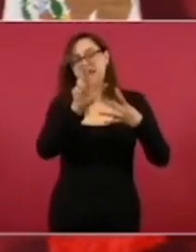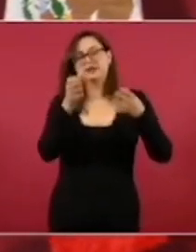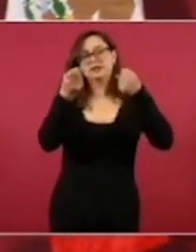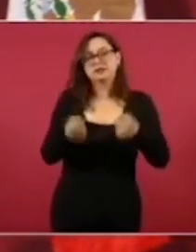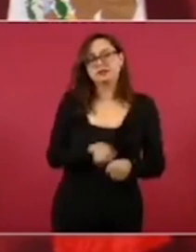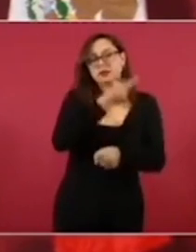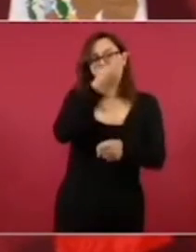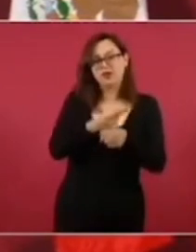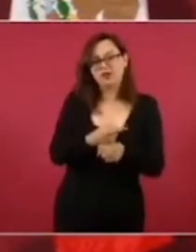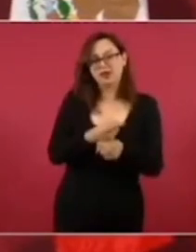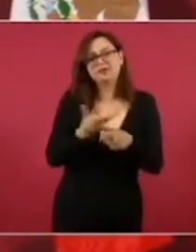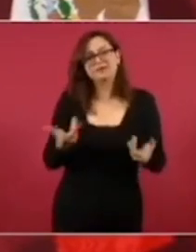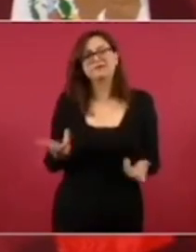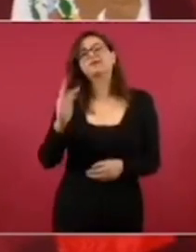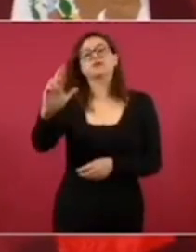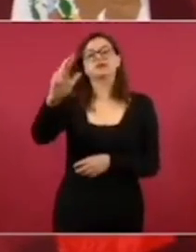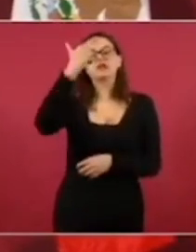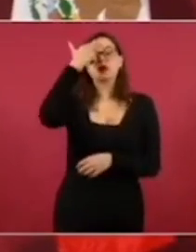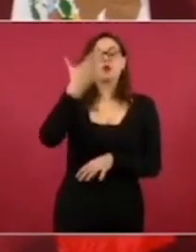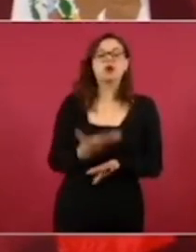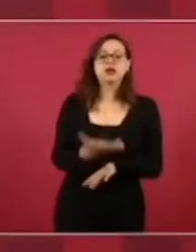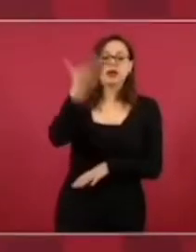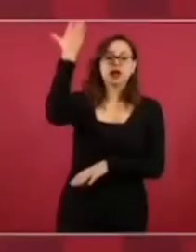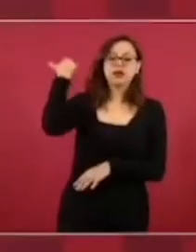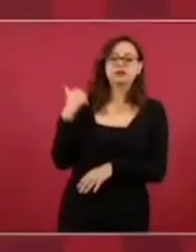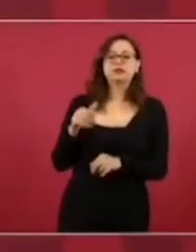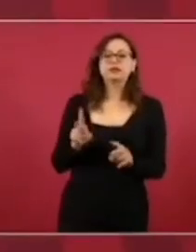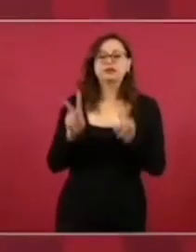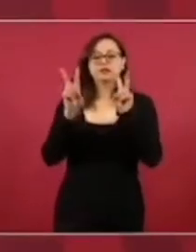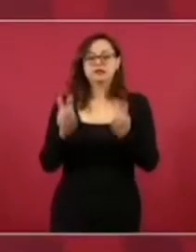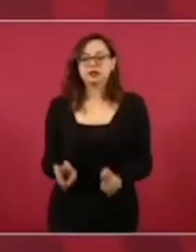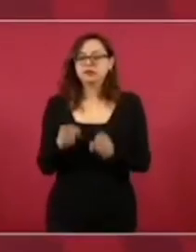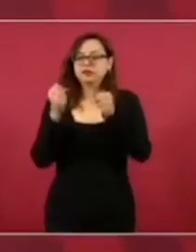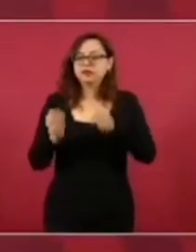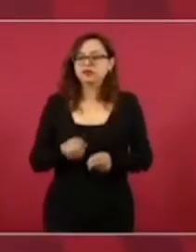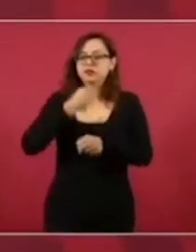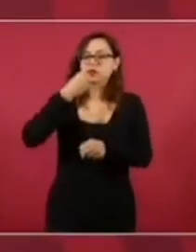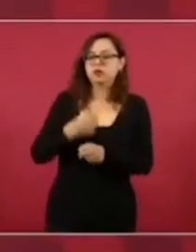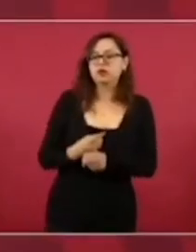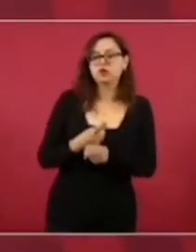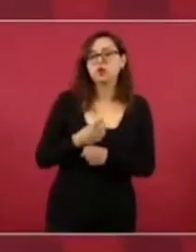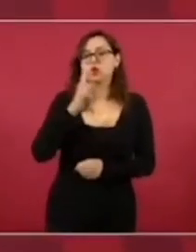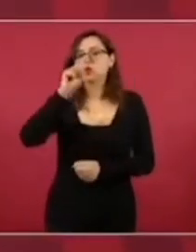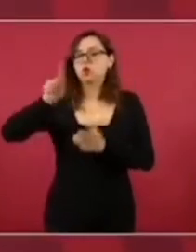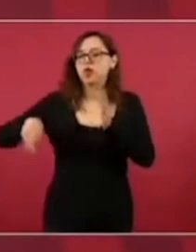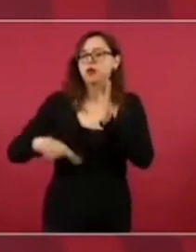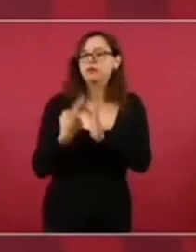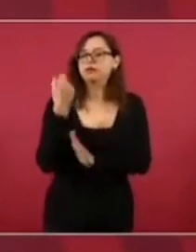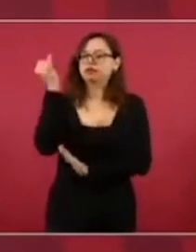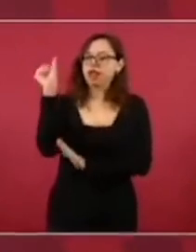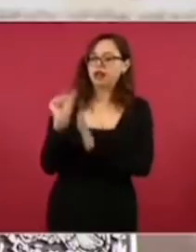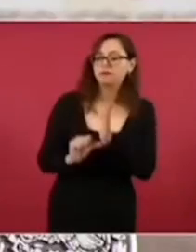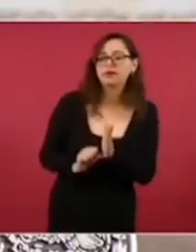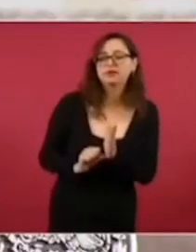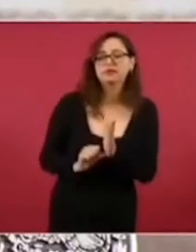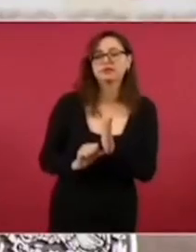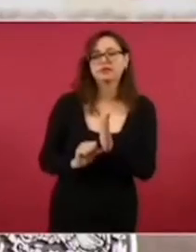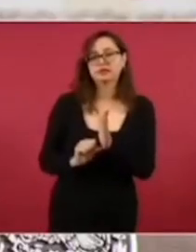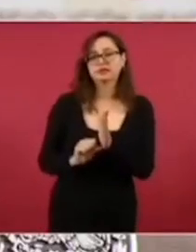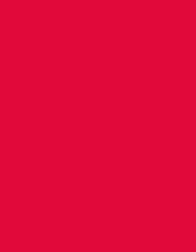mensuales alrededor de los días 20, entonces ahora vamos a tener dos.